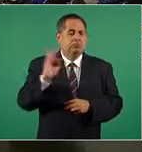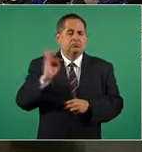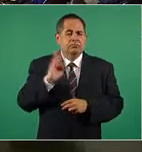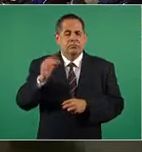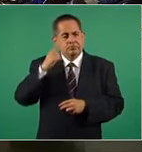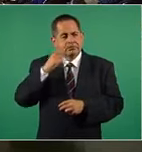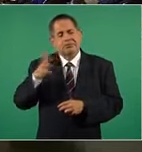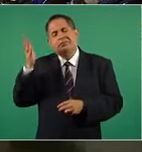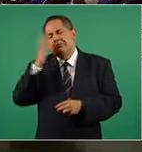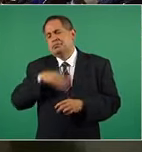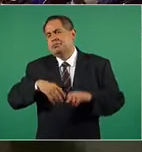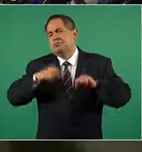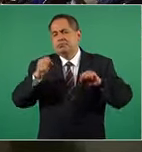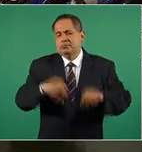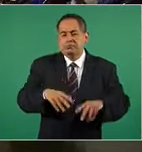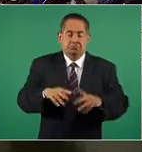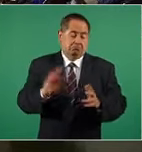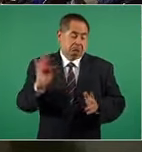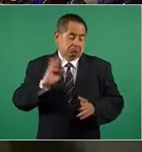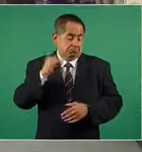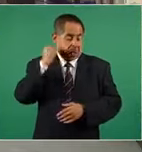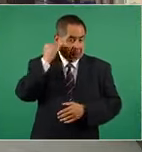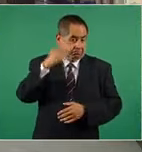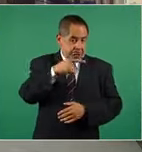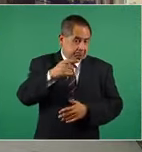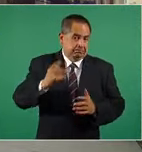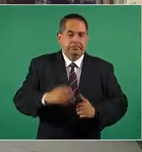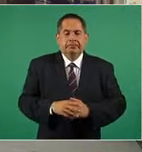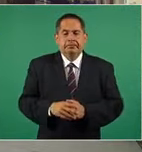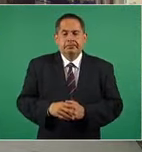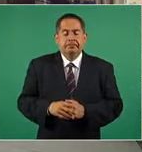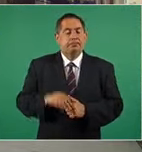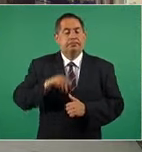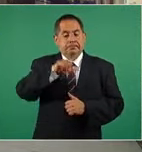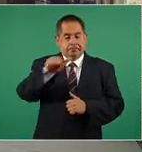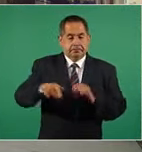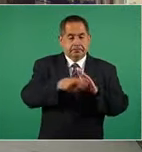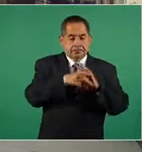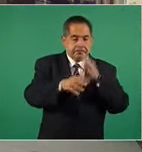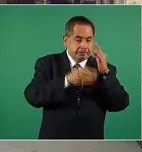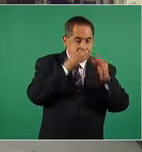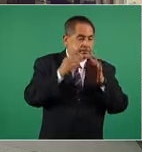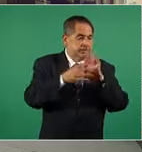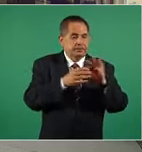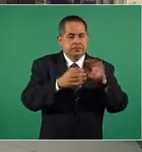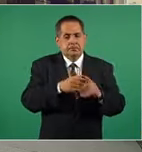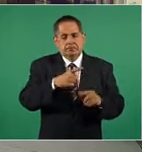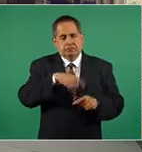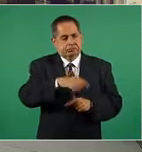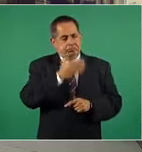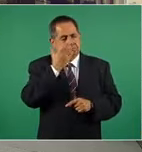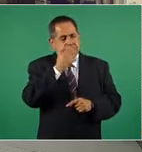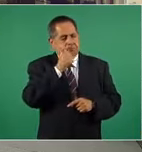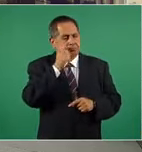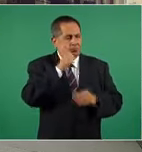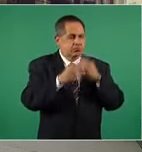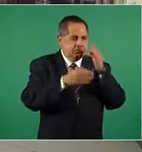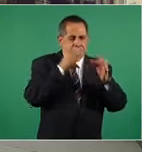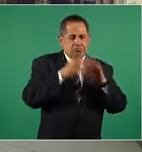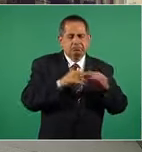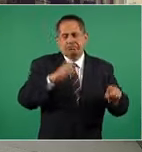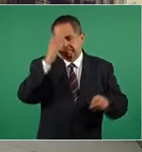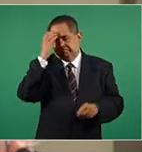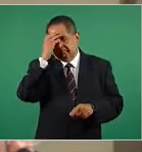no poder votar. Posteriormente, obviamente, los medios de comunicación, los tradicionales que conocemos y conocemos bien,